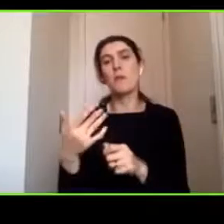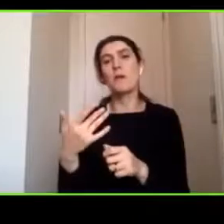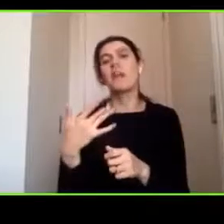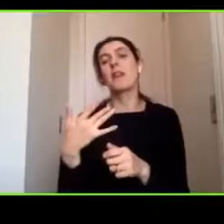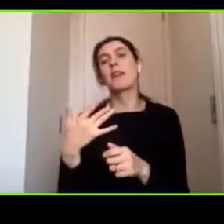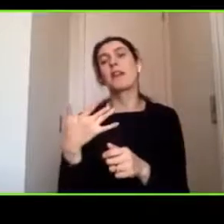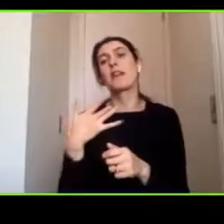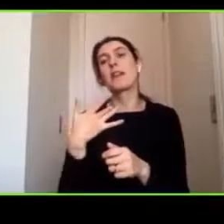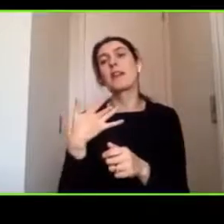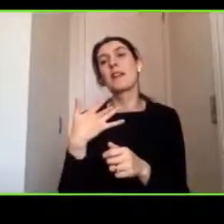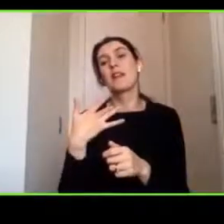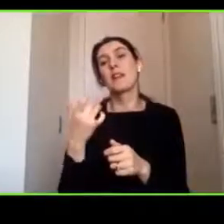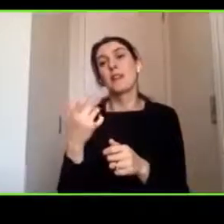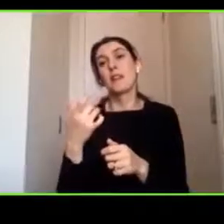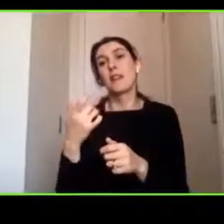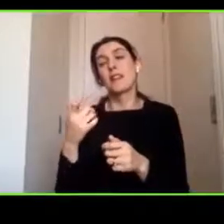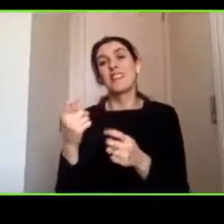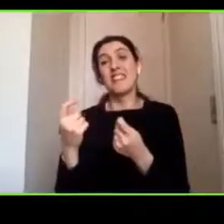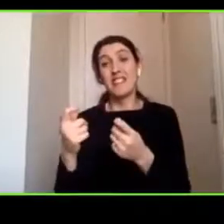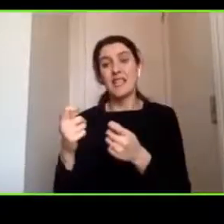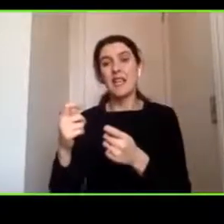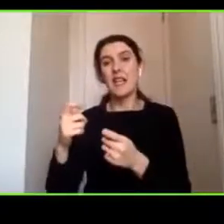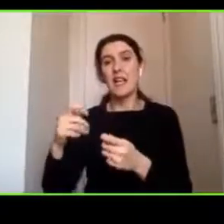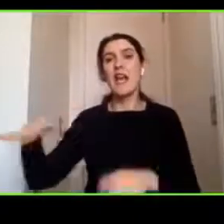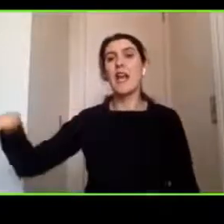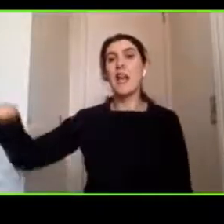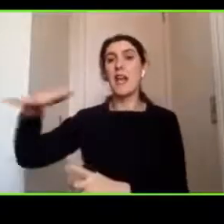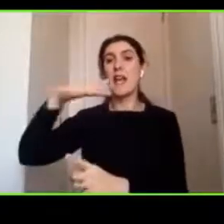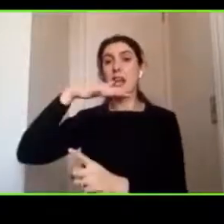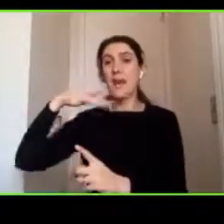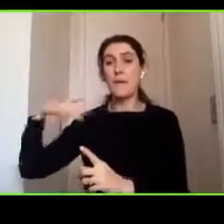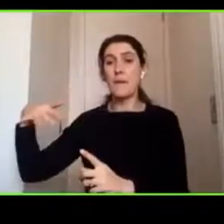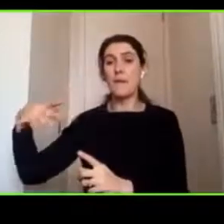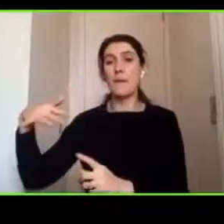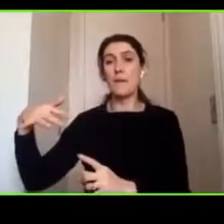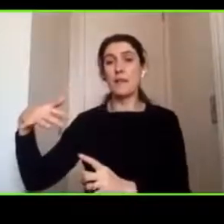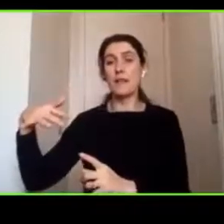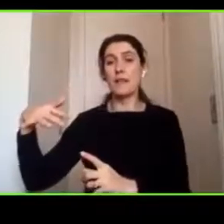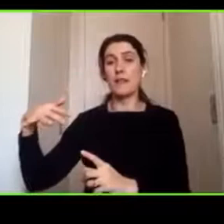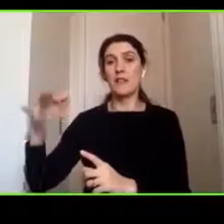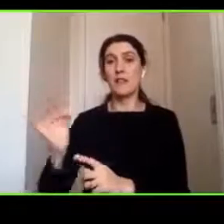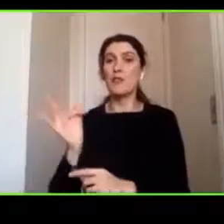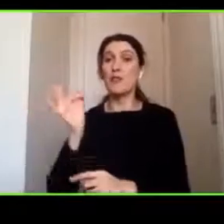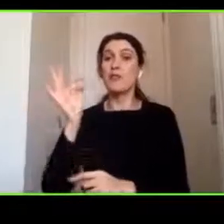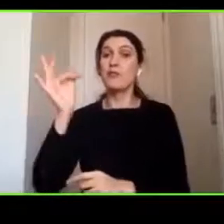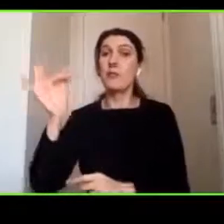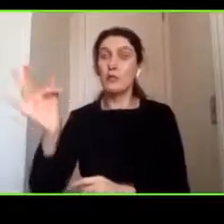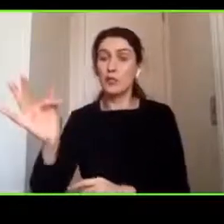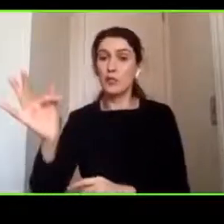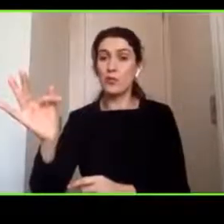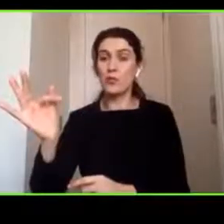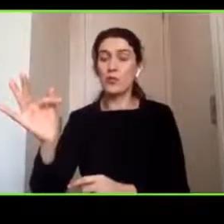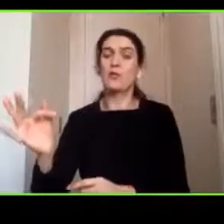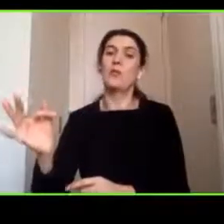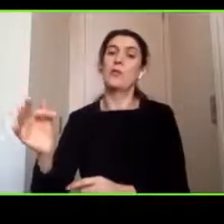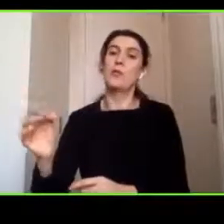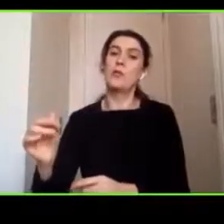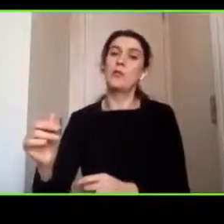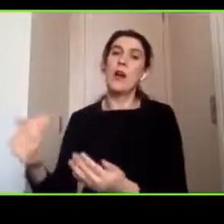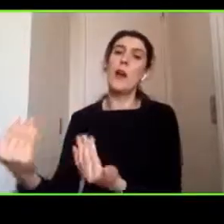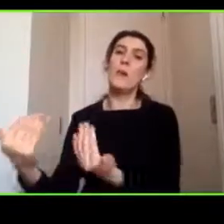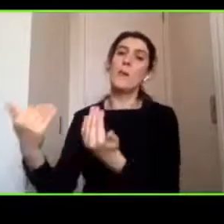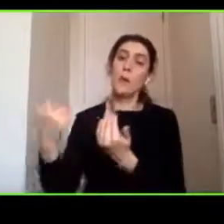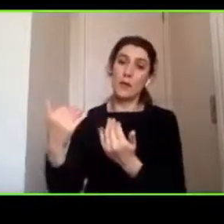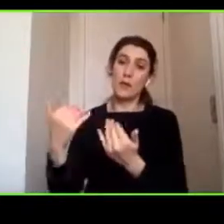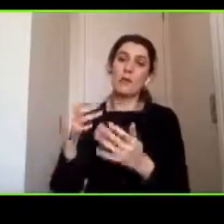más bien ambientales que incurren a posteriori y disminuir la angustia no solamente del niño